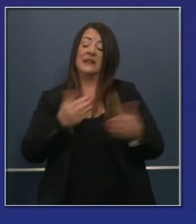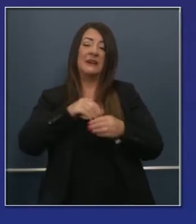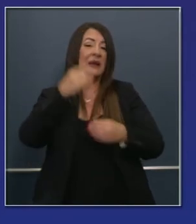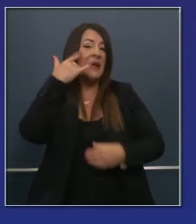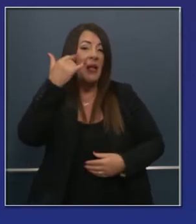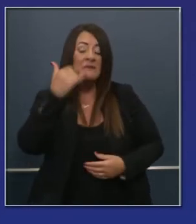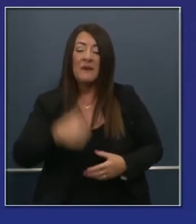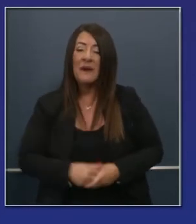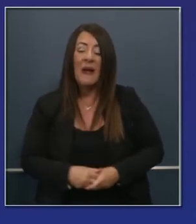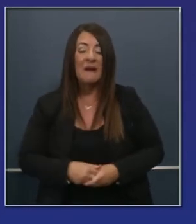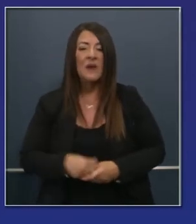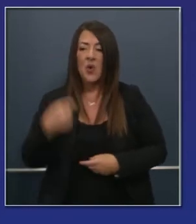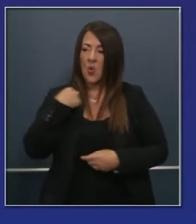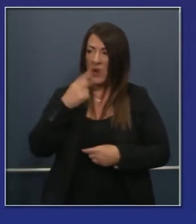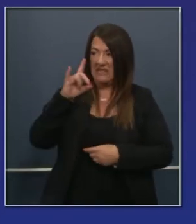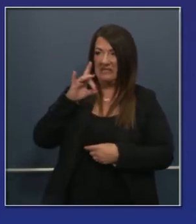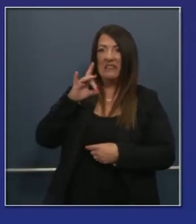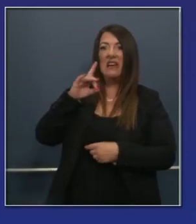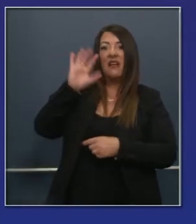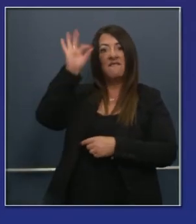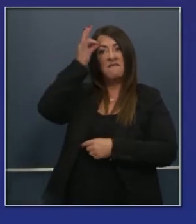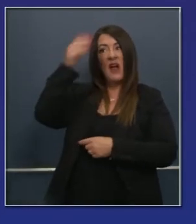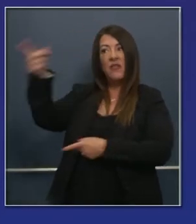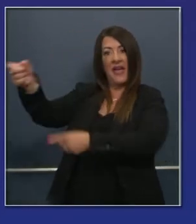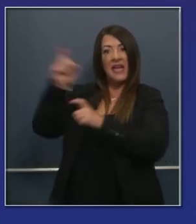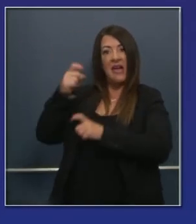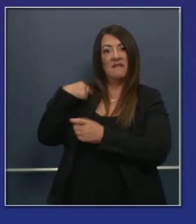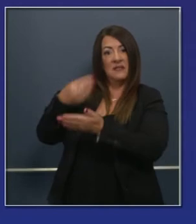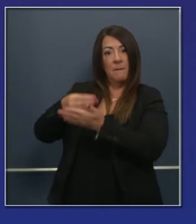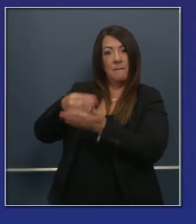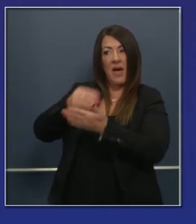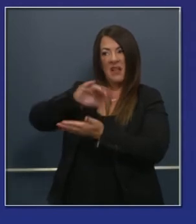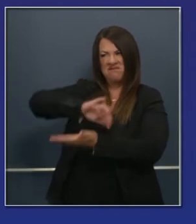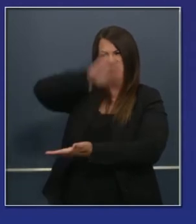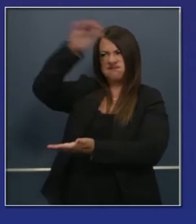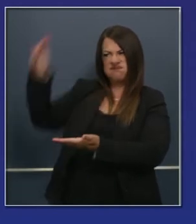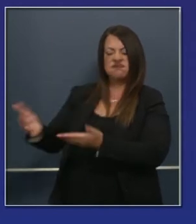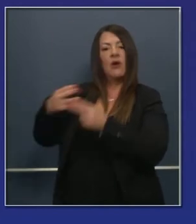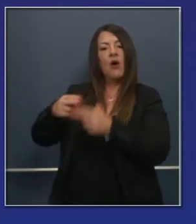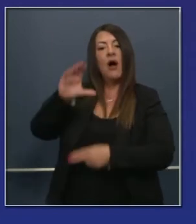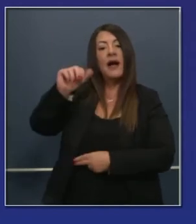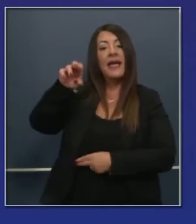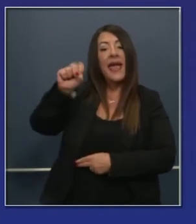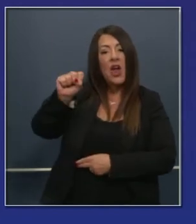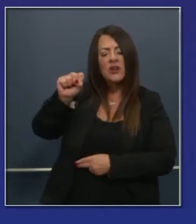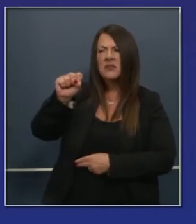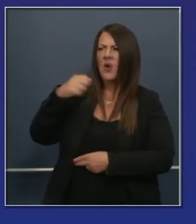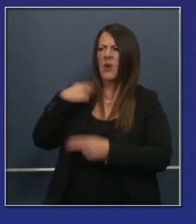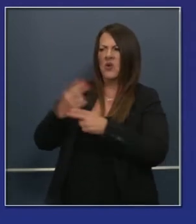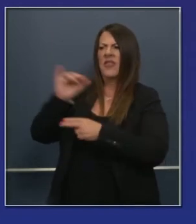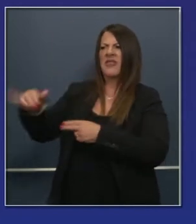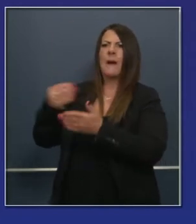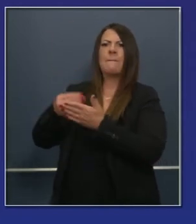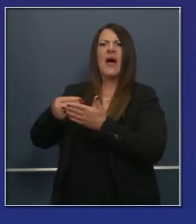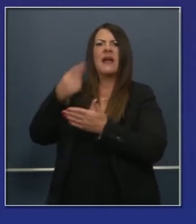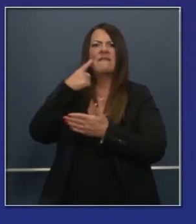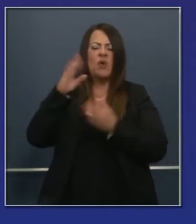que es importante tomar todos los presupuestos del programa CARES. Los fondos para la